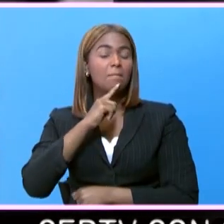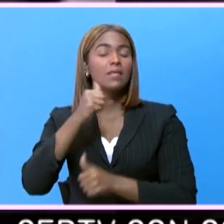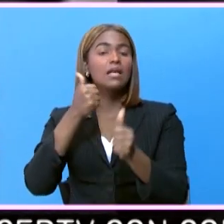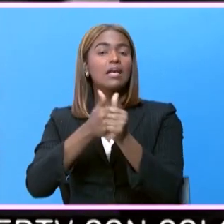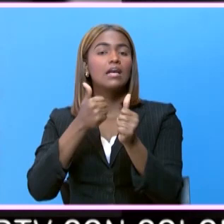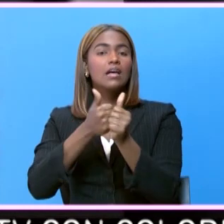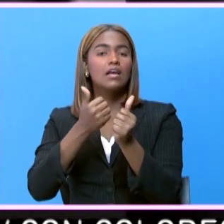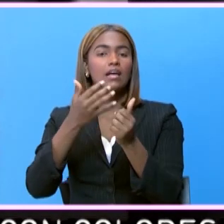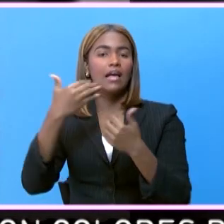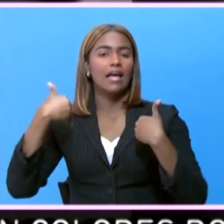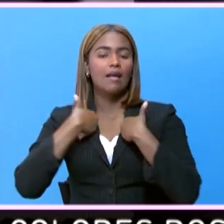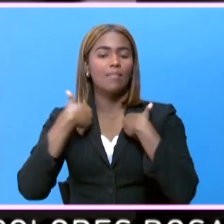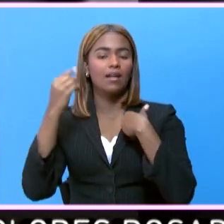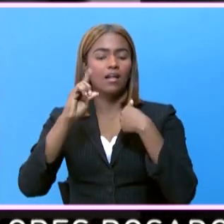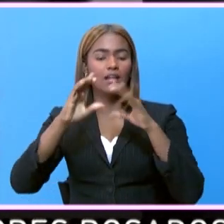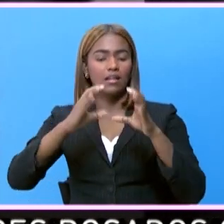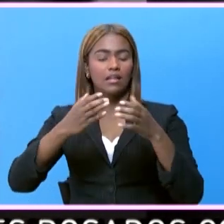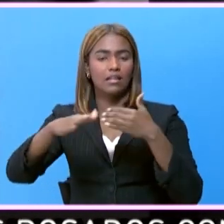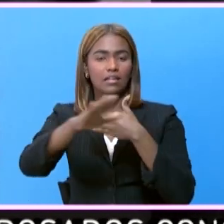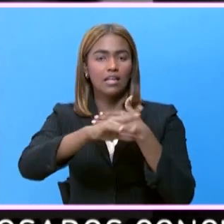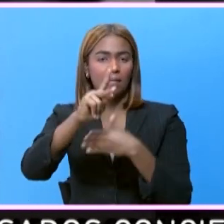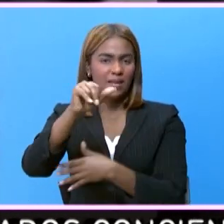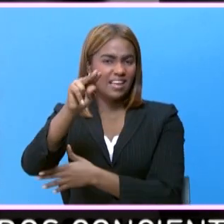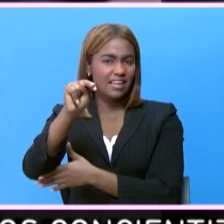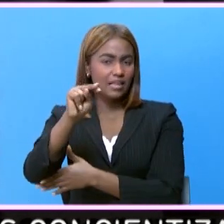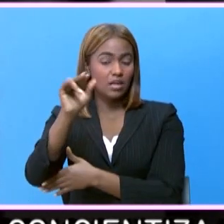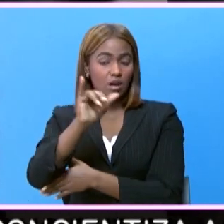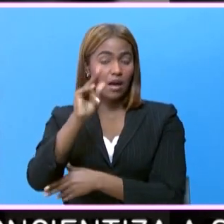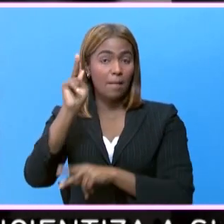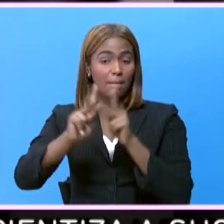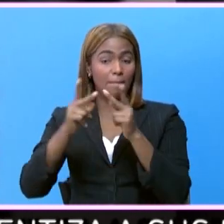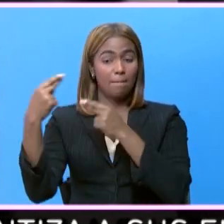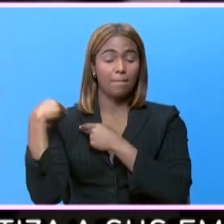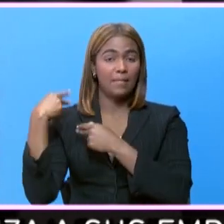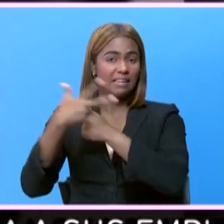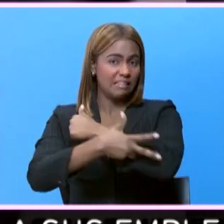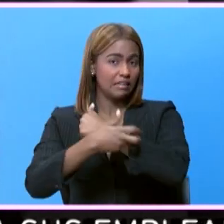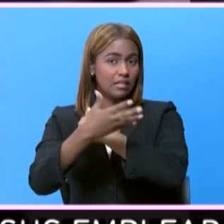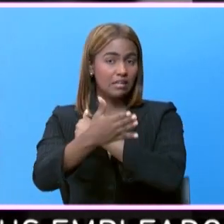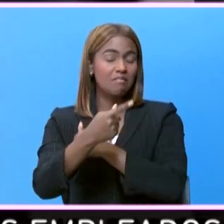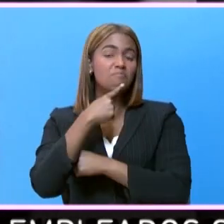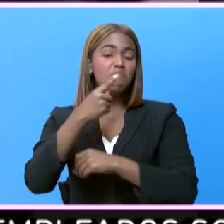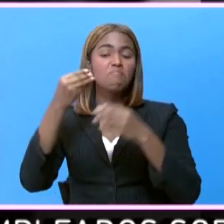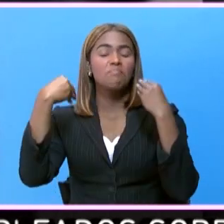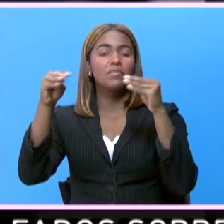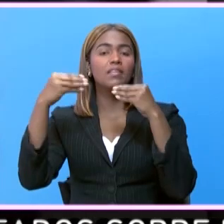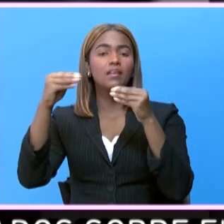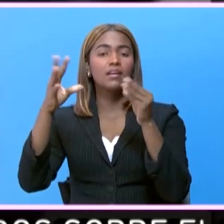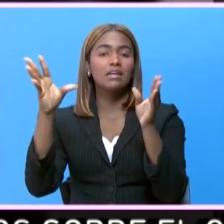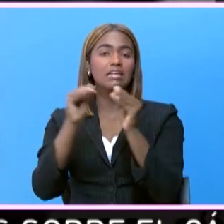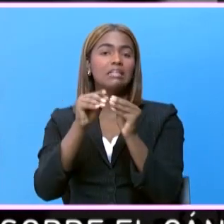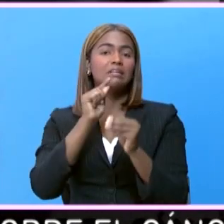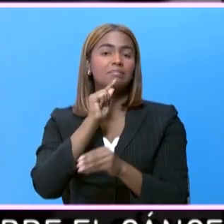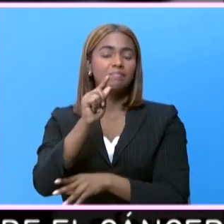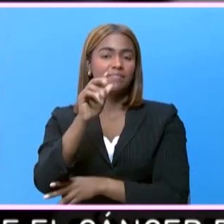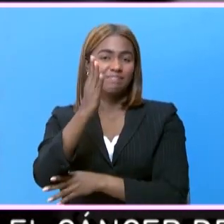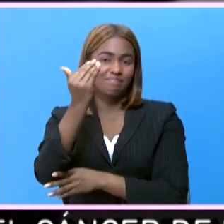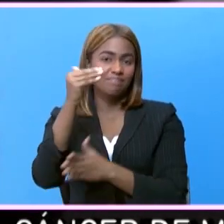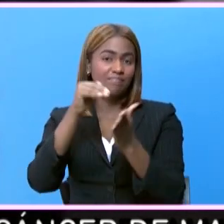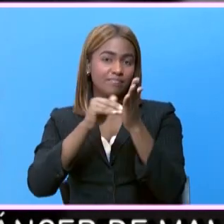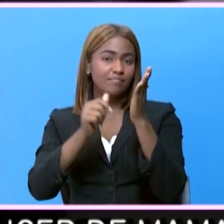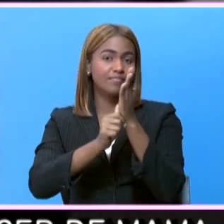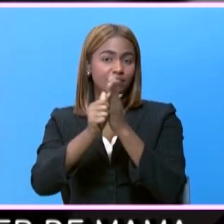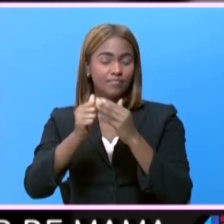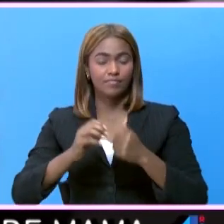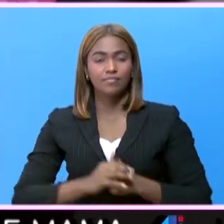encontraba en el patio de una vivienda en el sector Pekín y los responsables del robo lo estaban ofertando por la suma de 15 mil